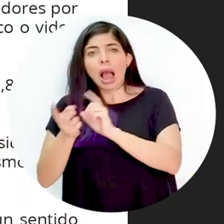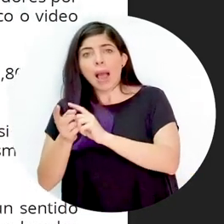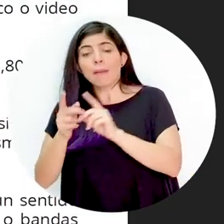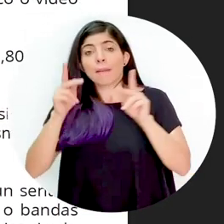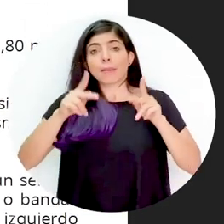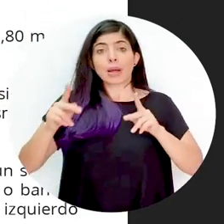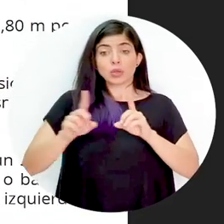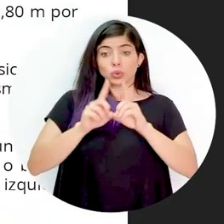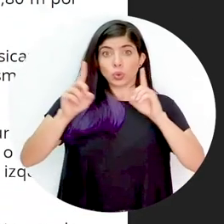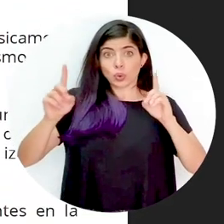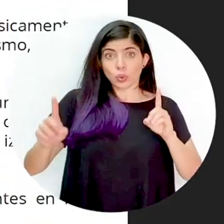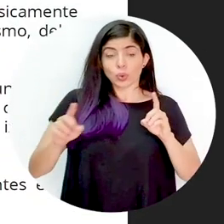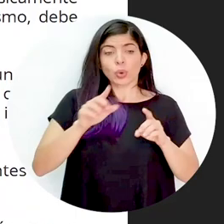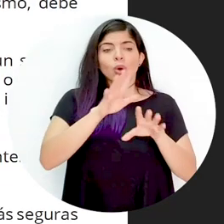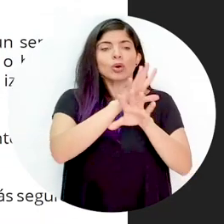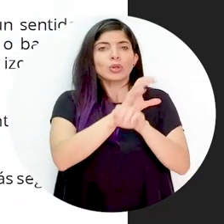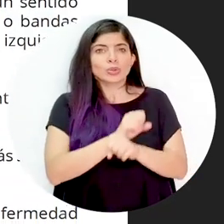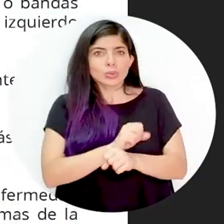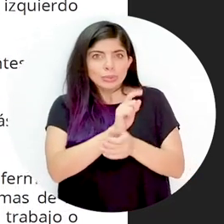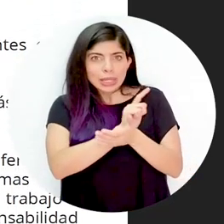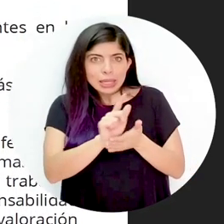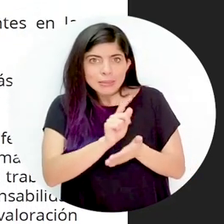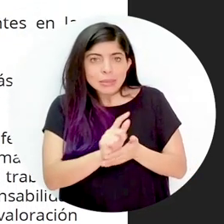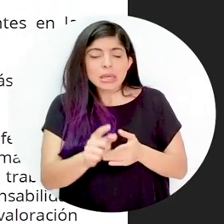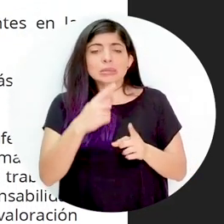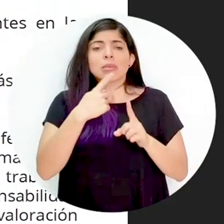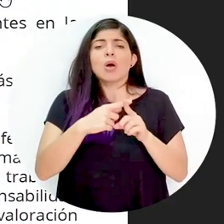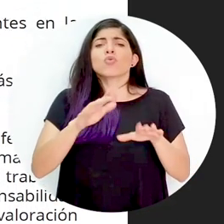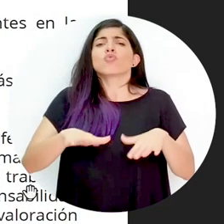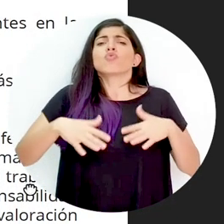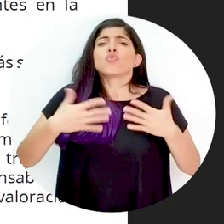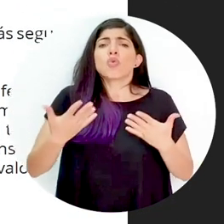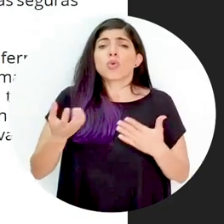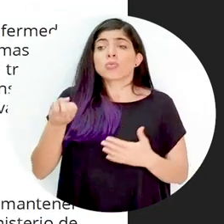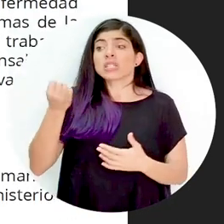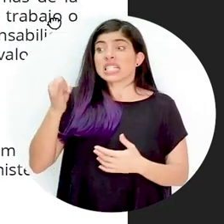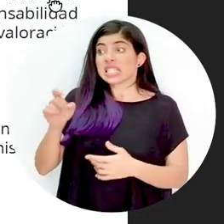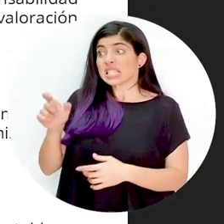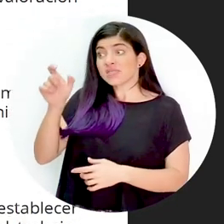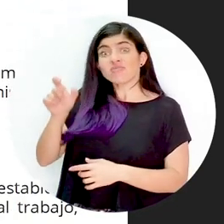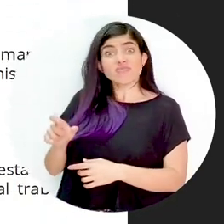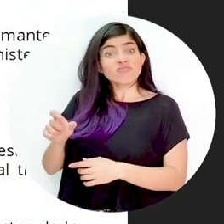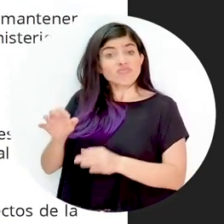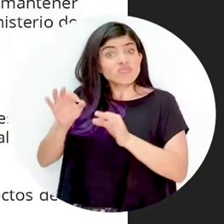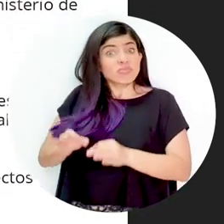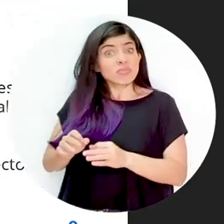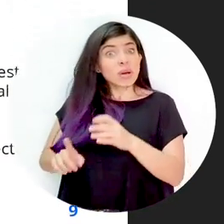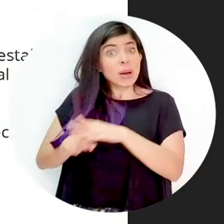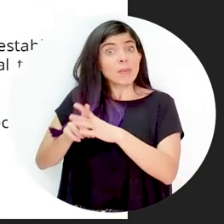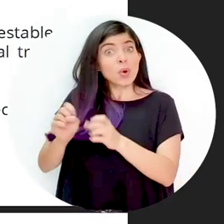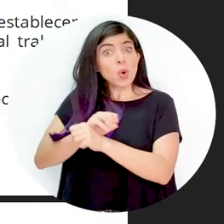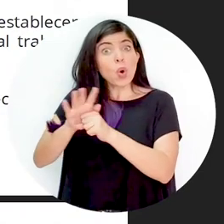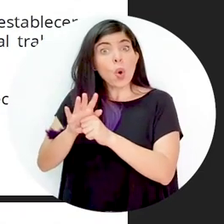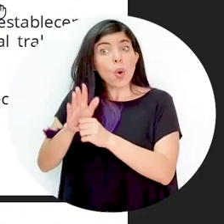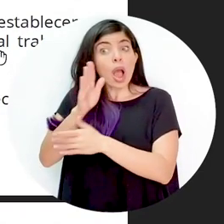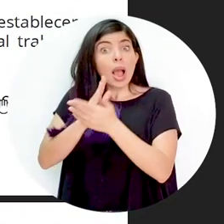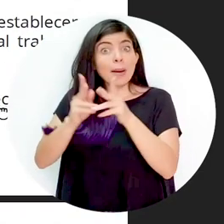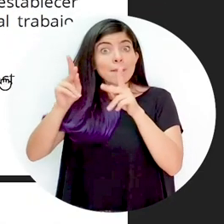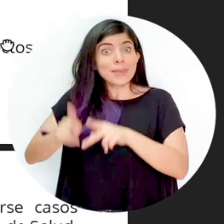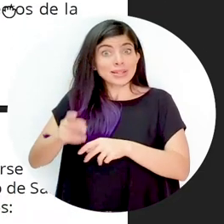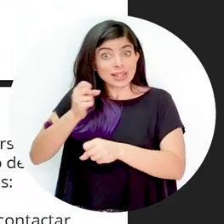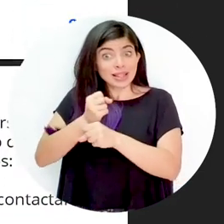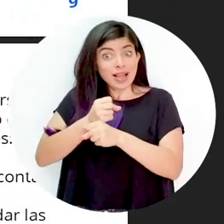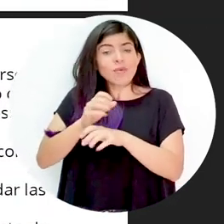distanciamiento social, hábitos de higiene y cómo actuar ante el caso confirmado de COVID-19 de